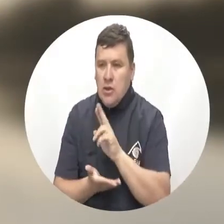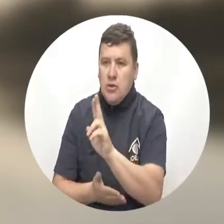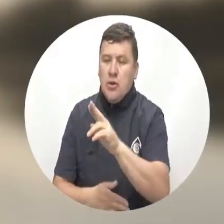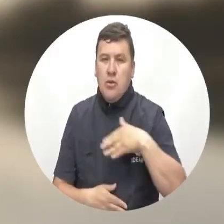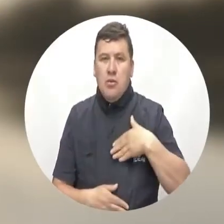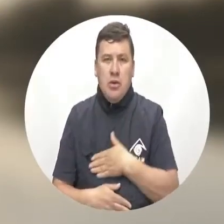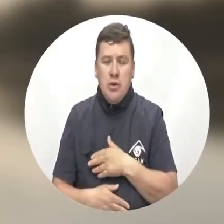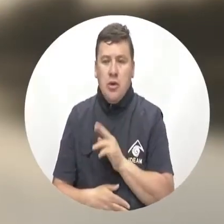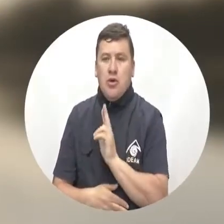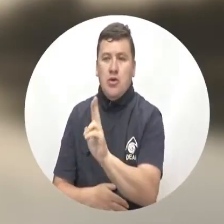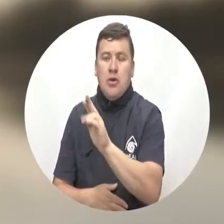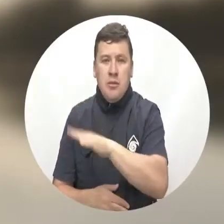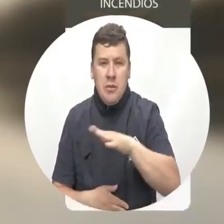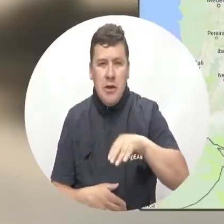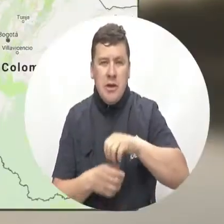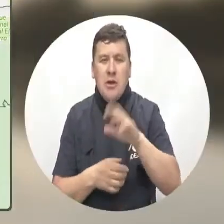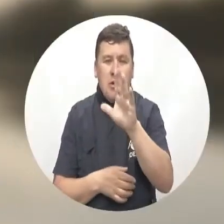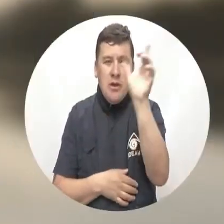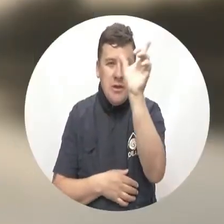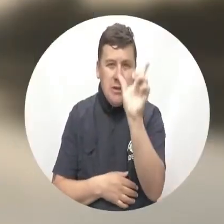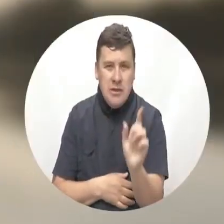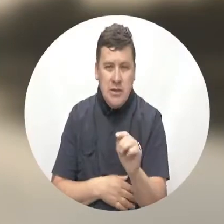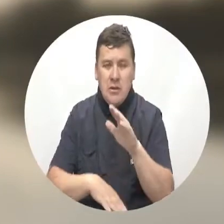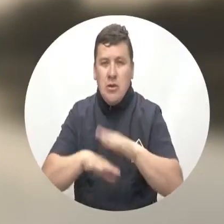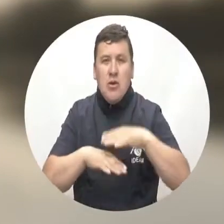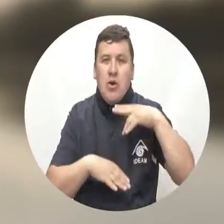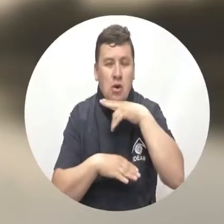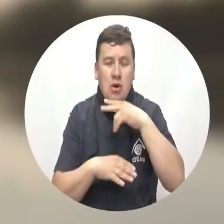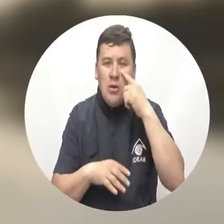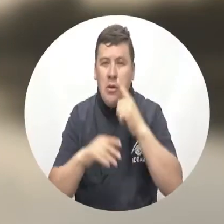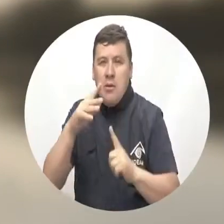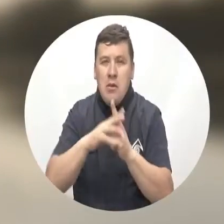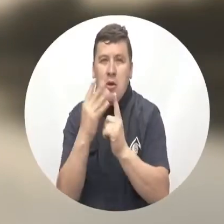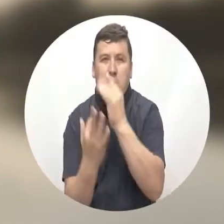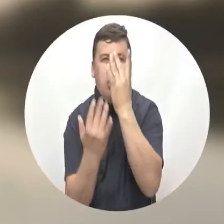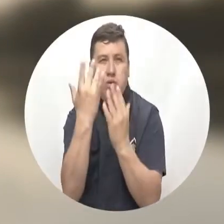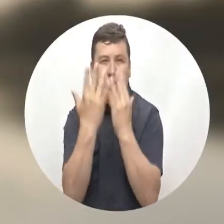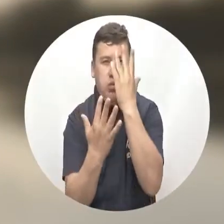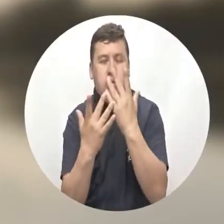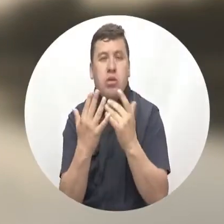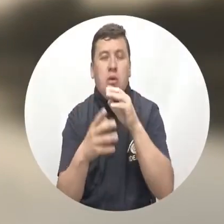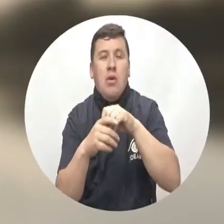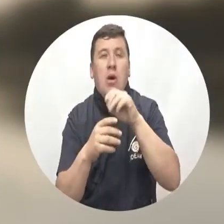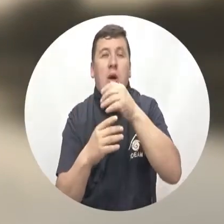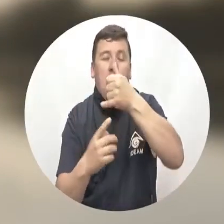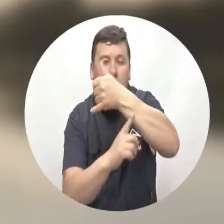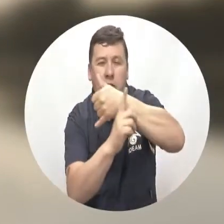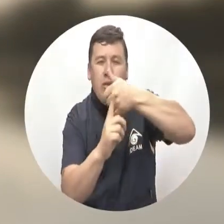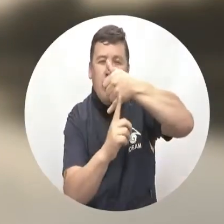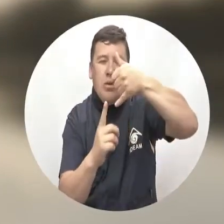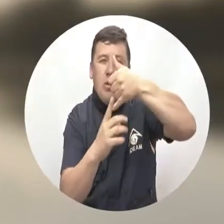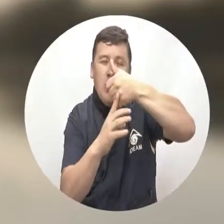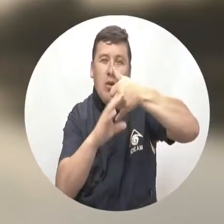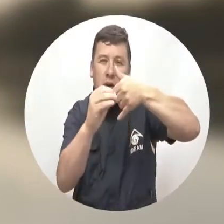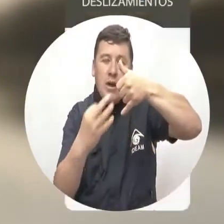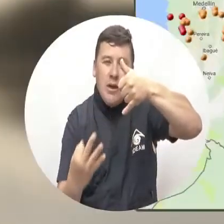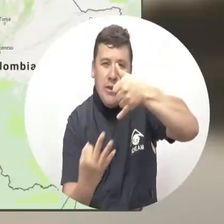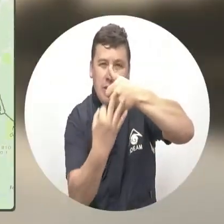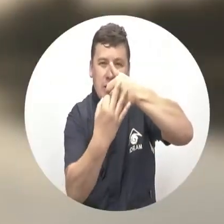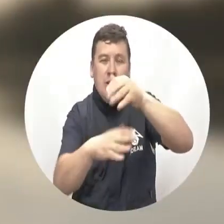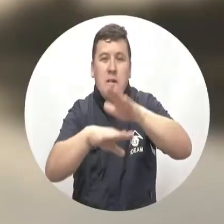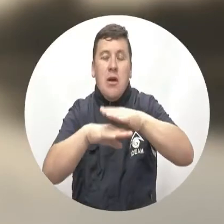de Bolívar, sur del Magdalena y del Cesar Alerta roja por incendios forestales en algunas zonas del Caribe, la orinoquía y la zona andina